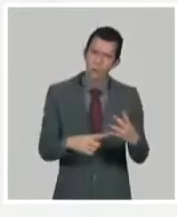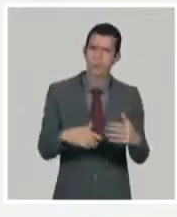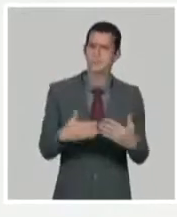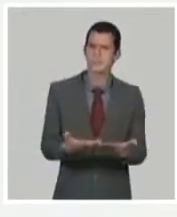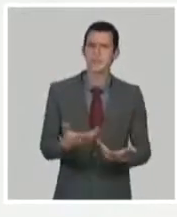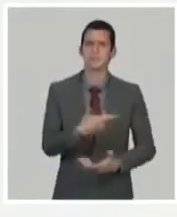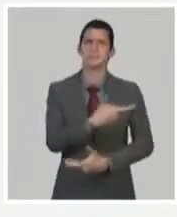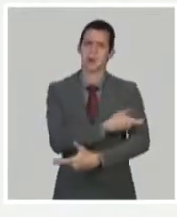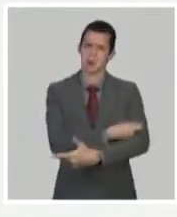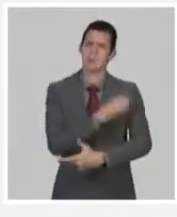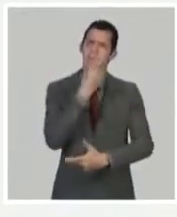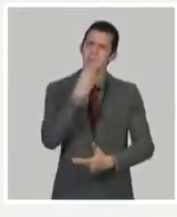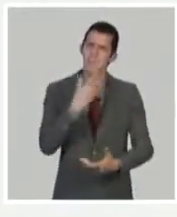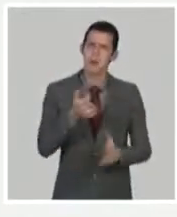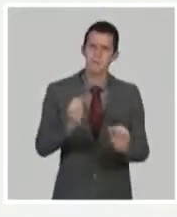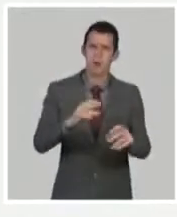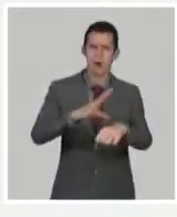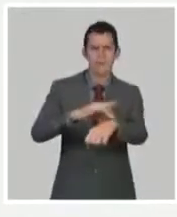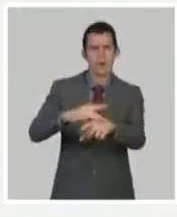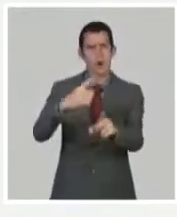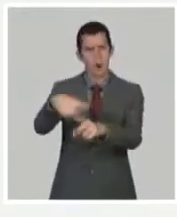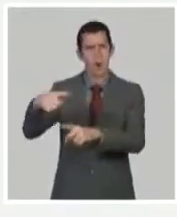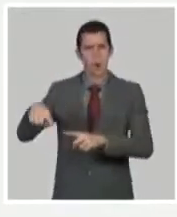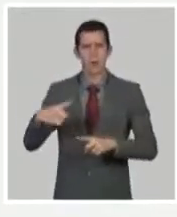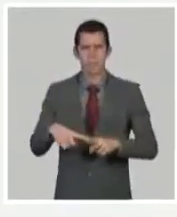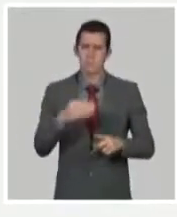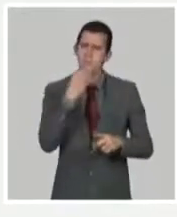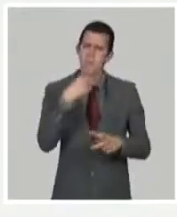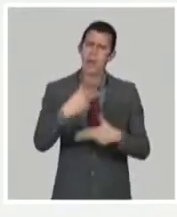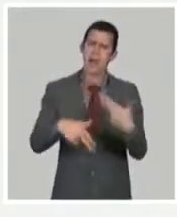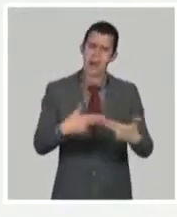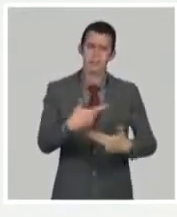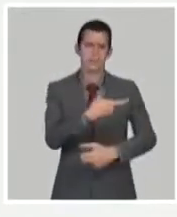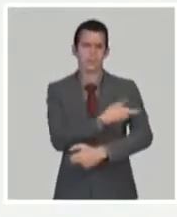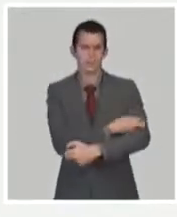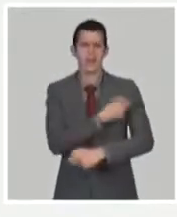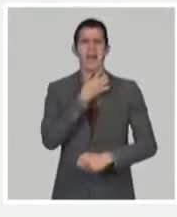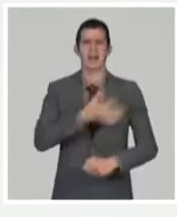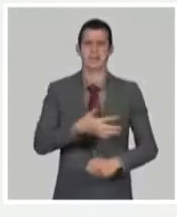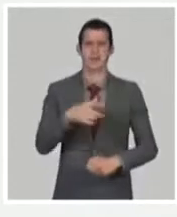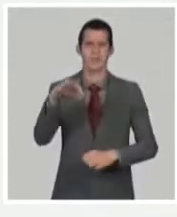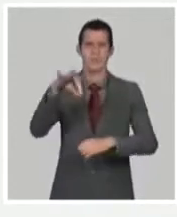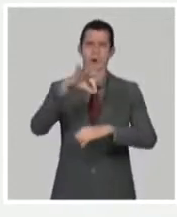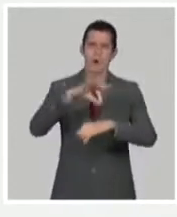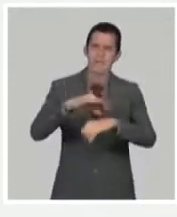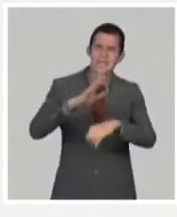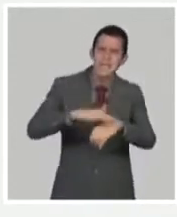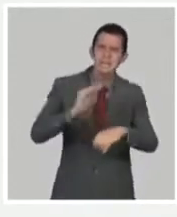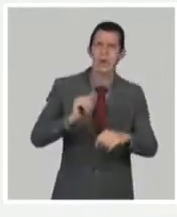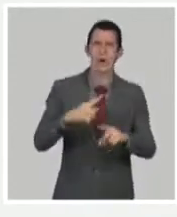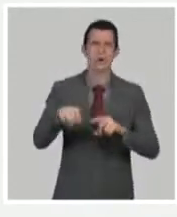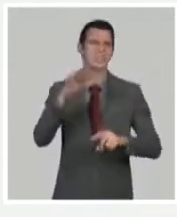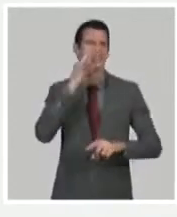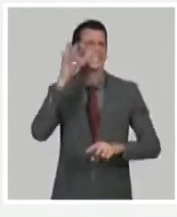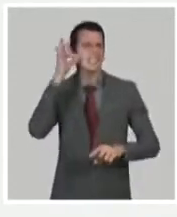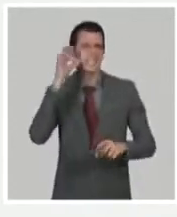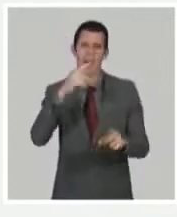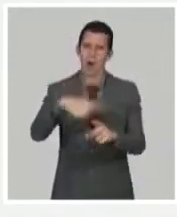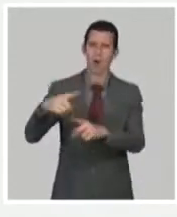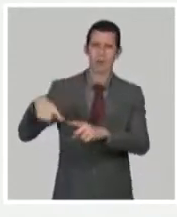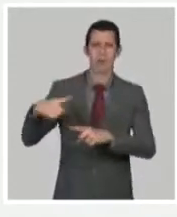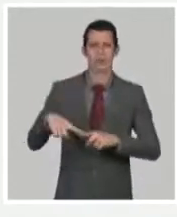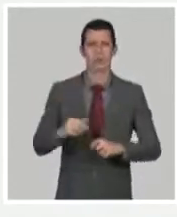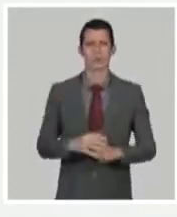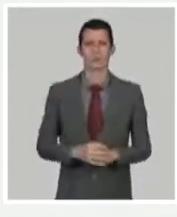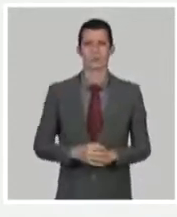que son también de interés de salud pública, como el Dengue, el Zika, el VIH, y también trabajamos en inmunoterapias activas contra